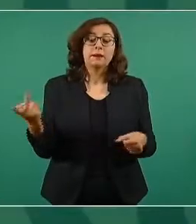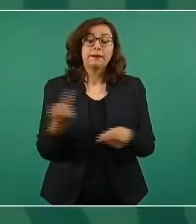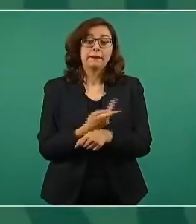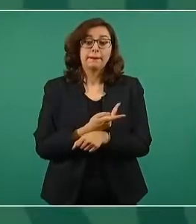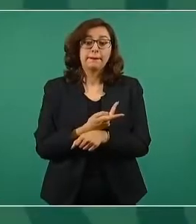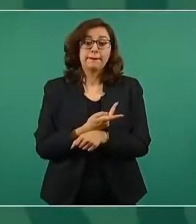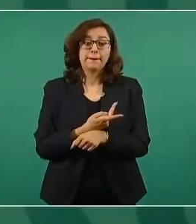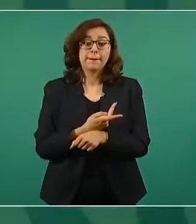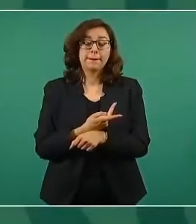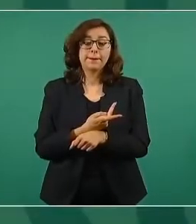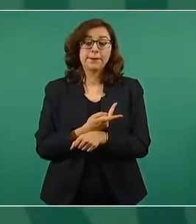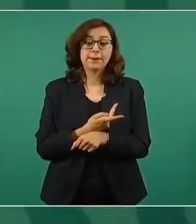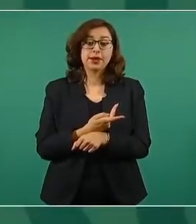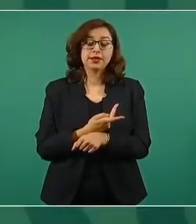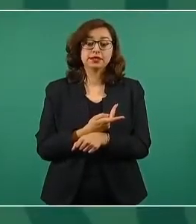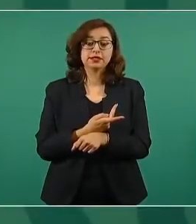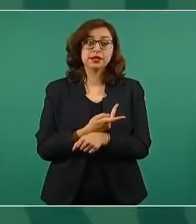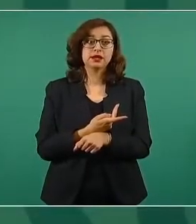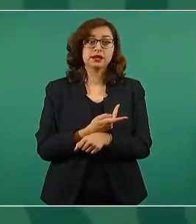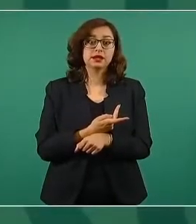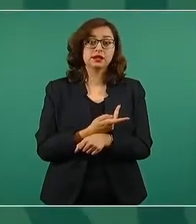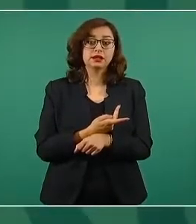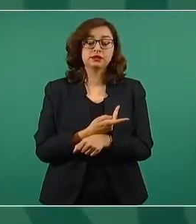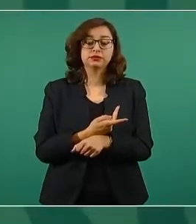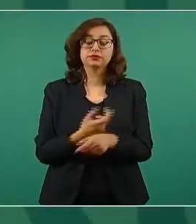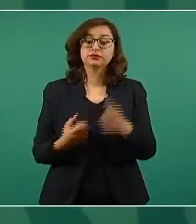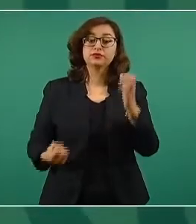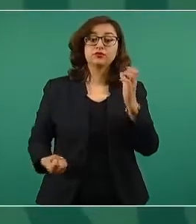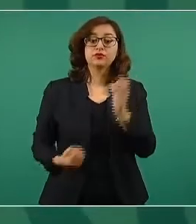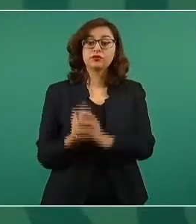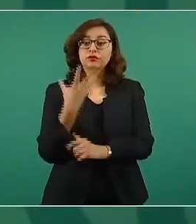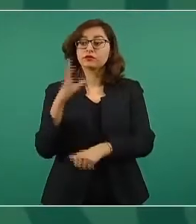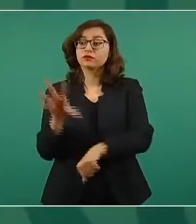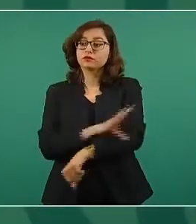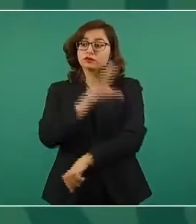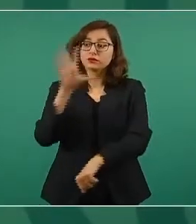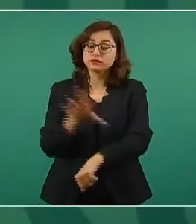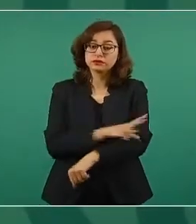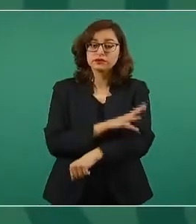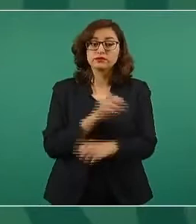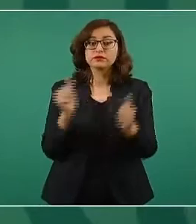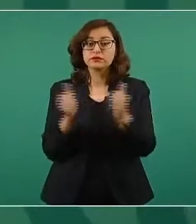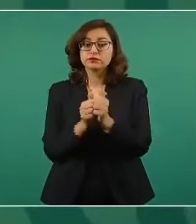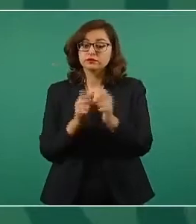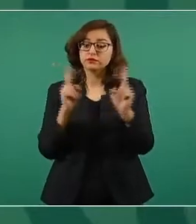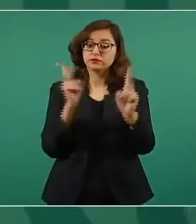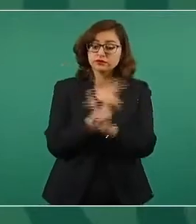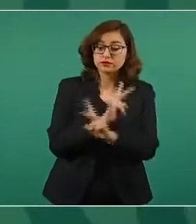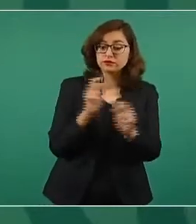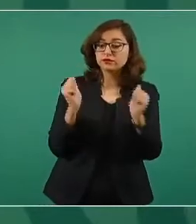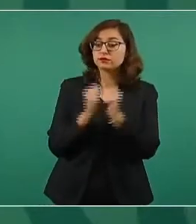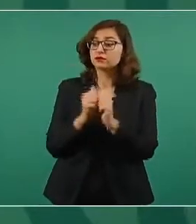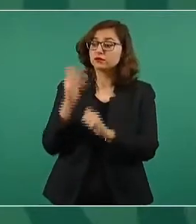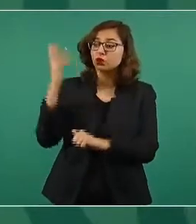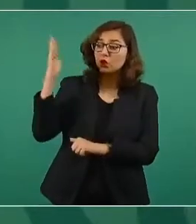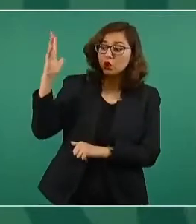eólica, solar, ¿se acuerdan de